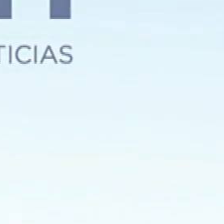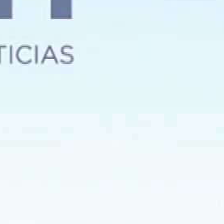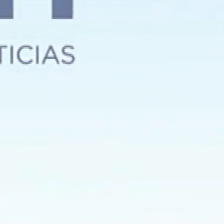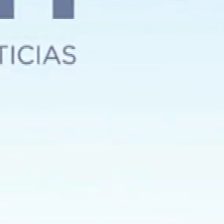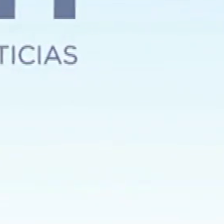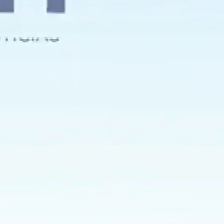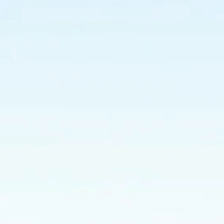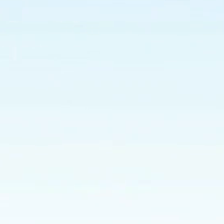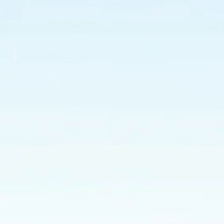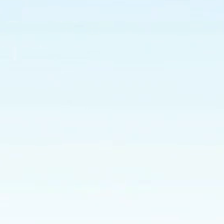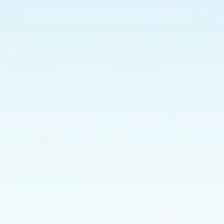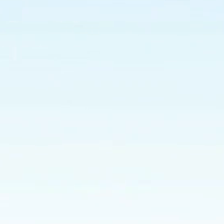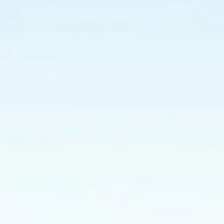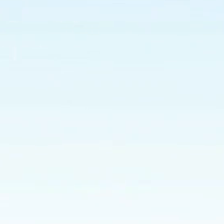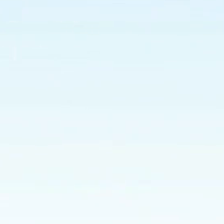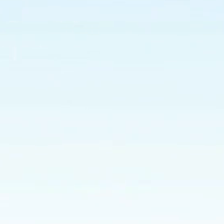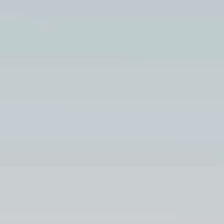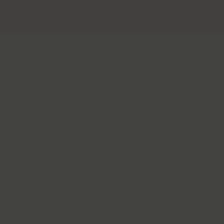por Antarctica Films